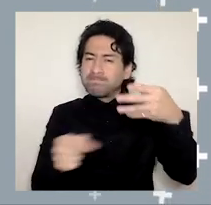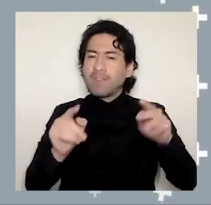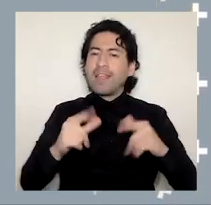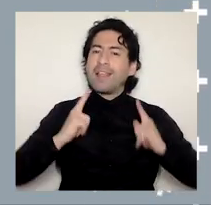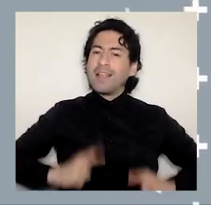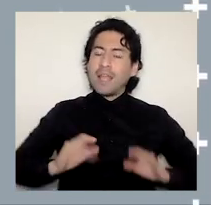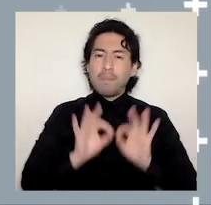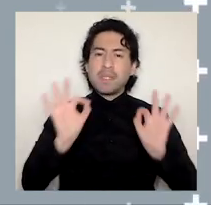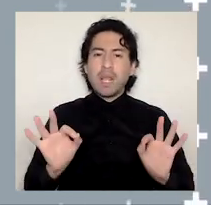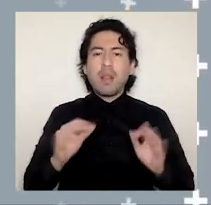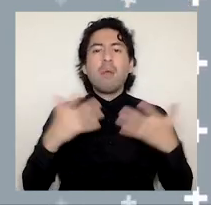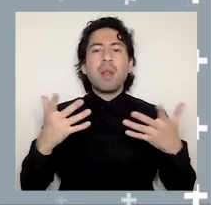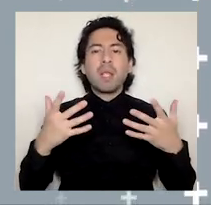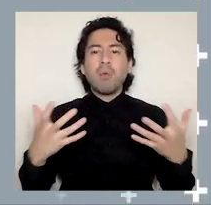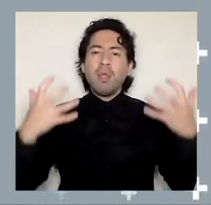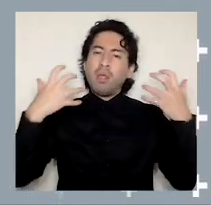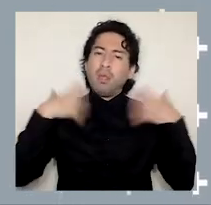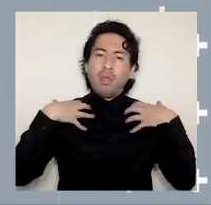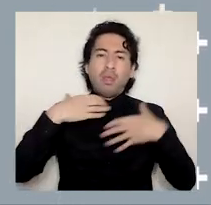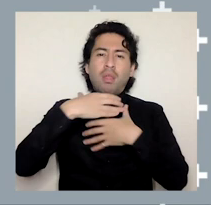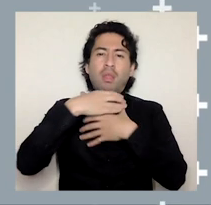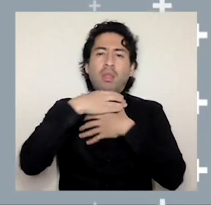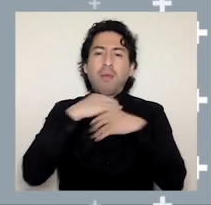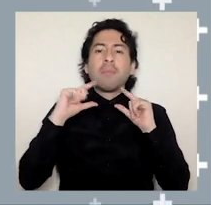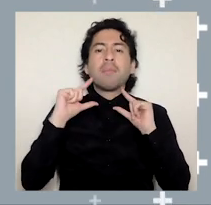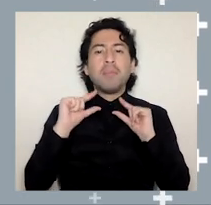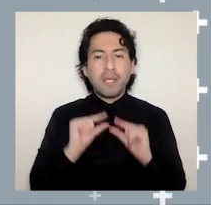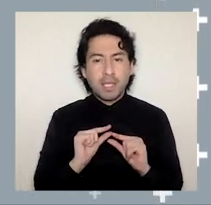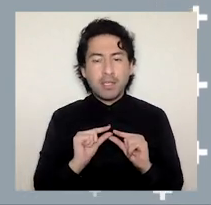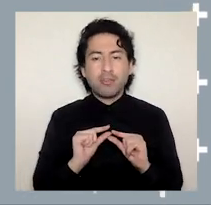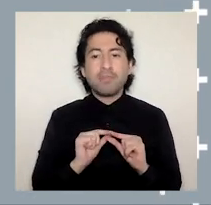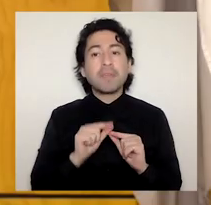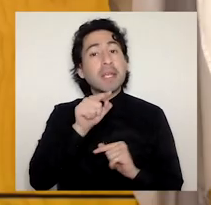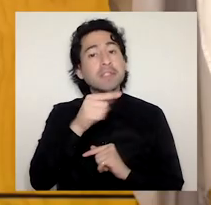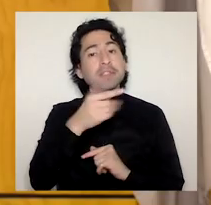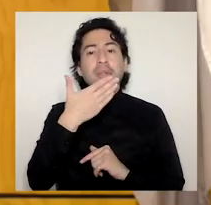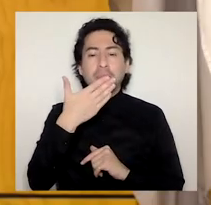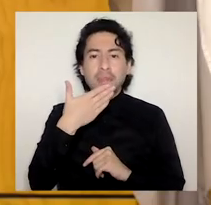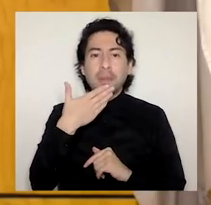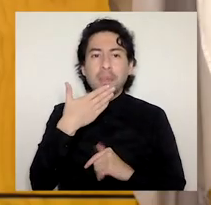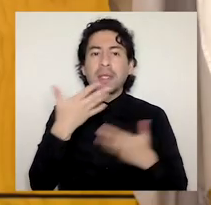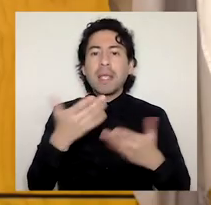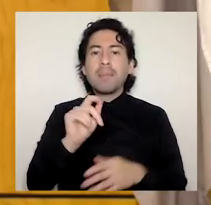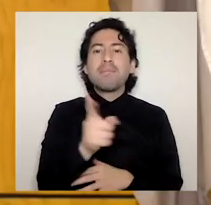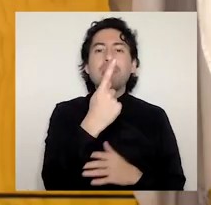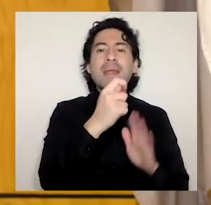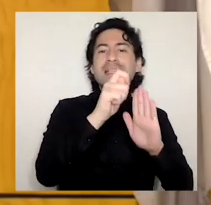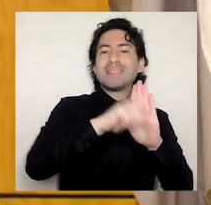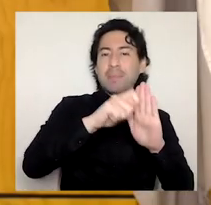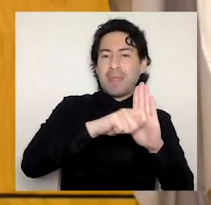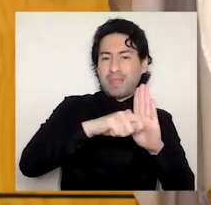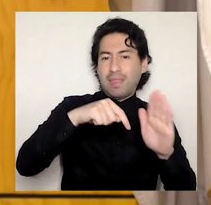cual también se está aplicando durante el primer semestre de este año 2021. En este marco quiero señalar